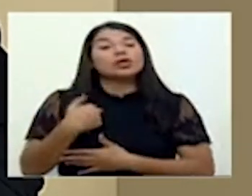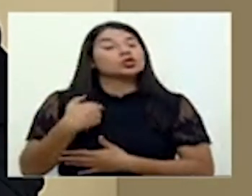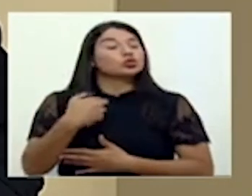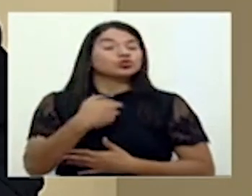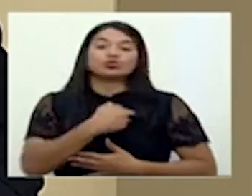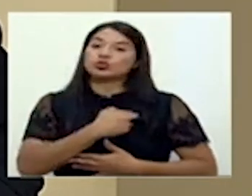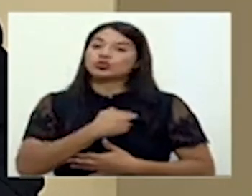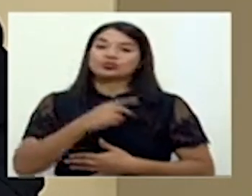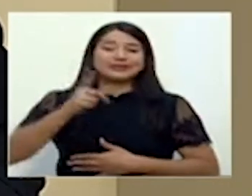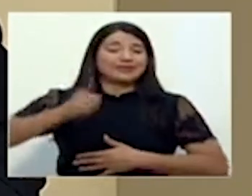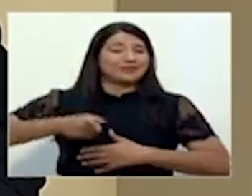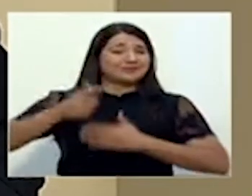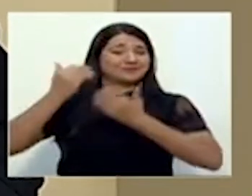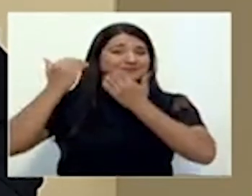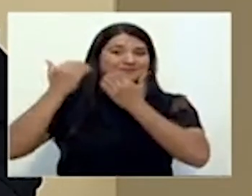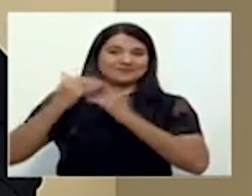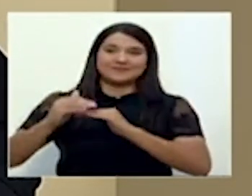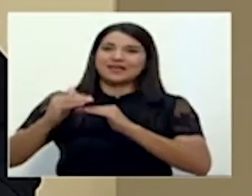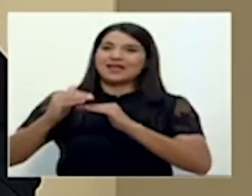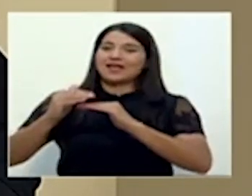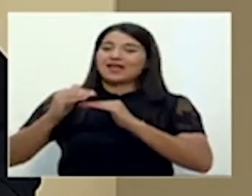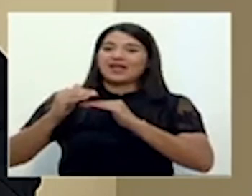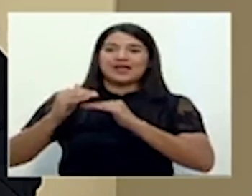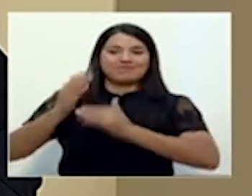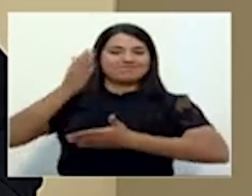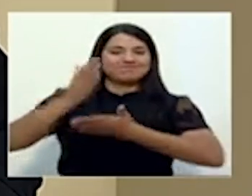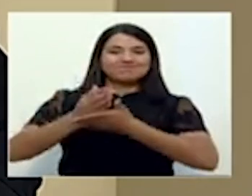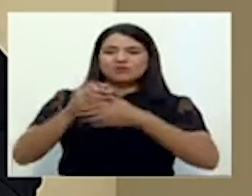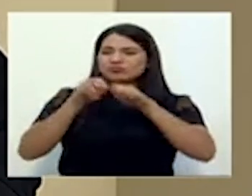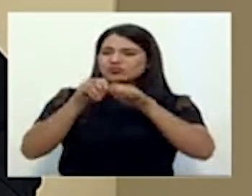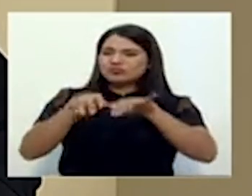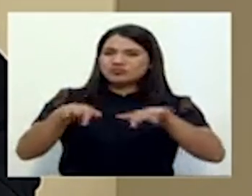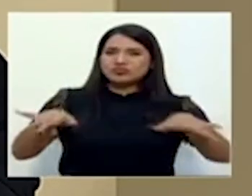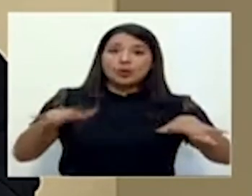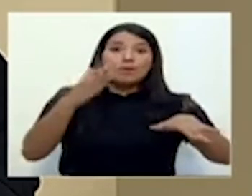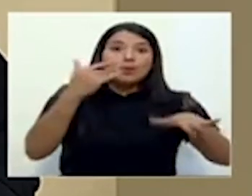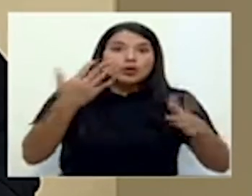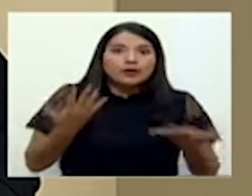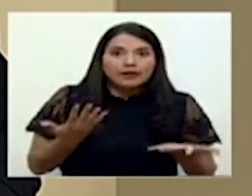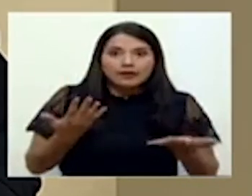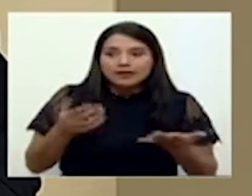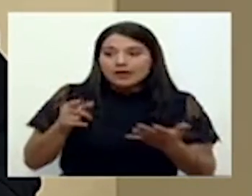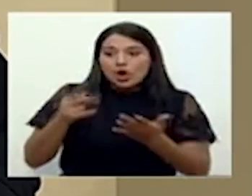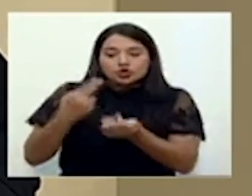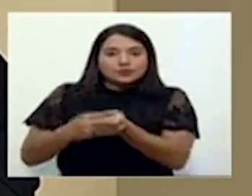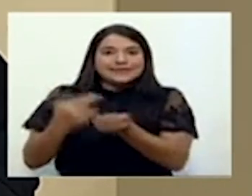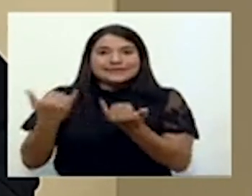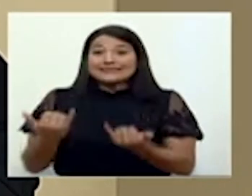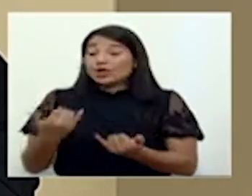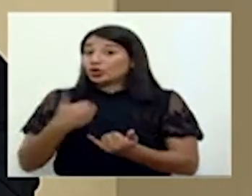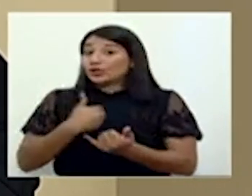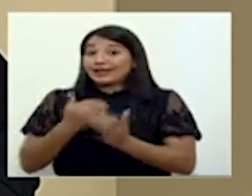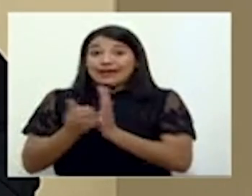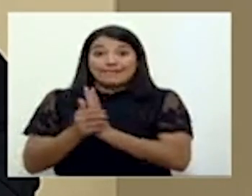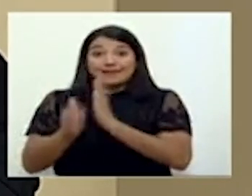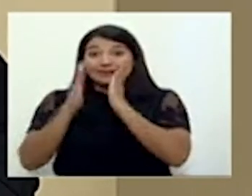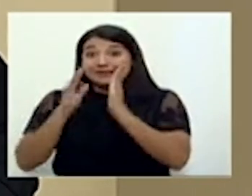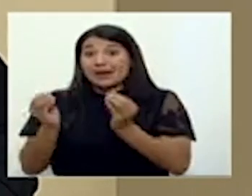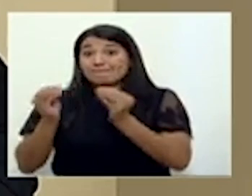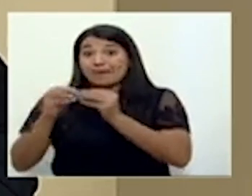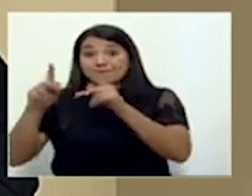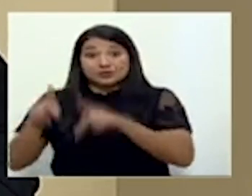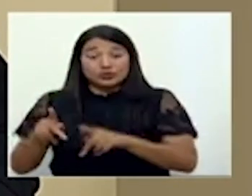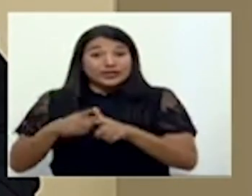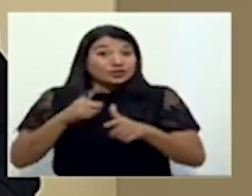completamente el contagio, porque ya no tendríamos capacidad de que las personas sean atendidas. Por eso hay que tomar todas estas